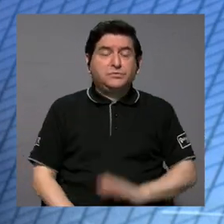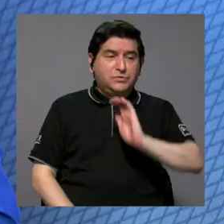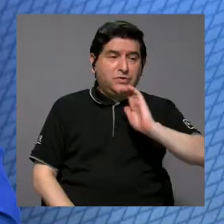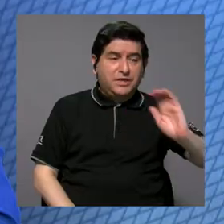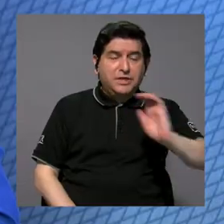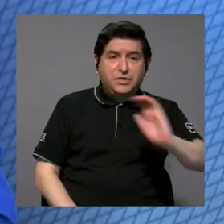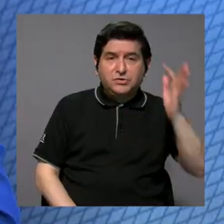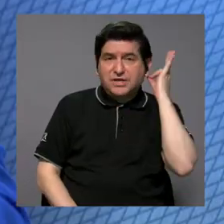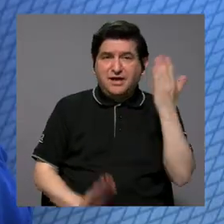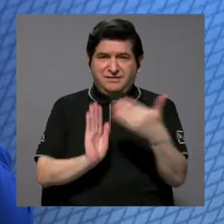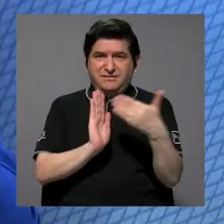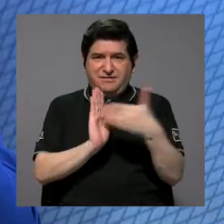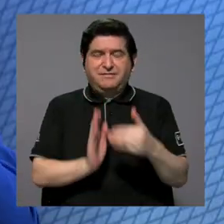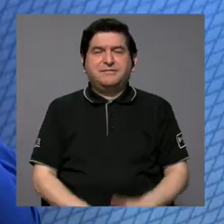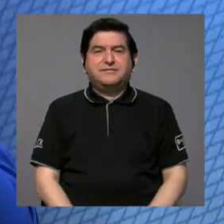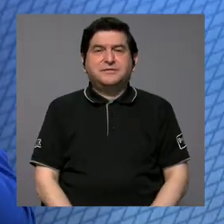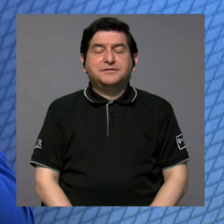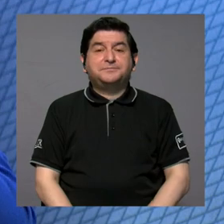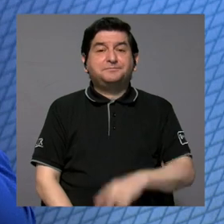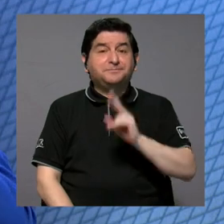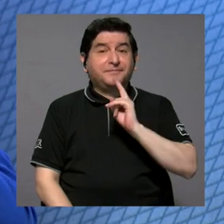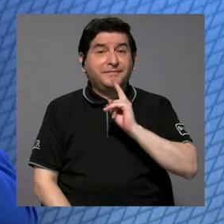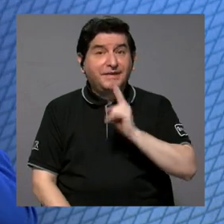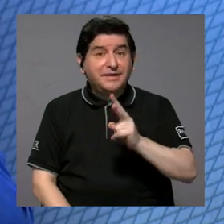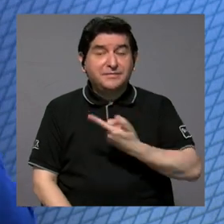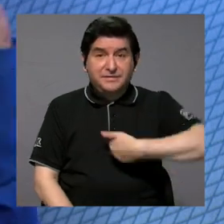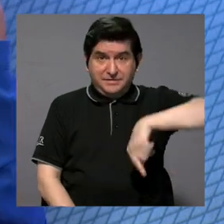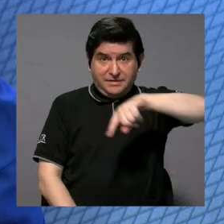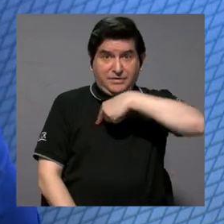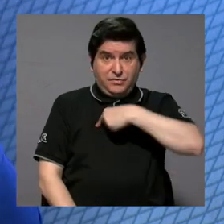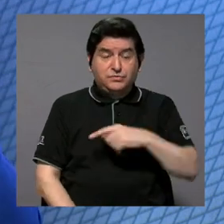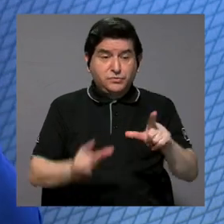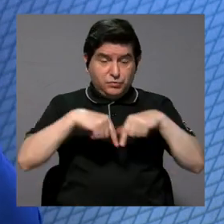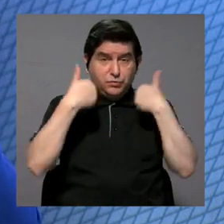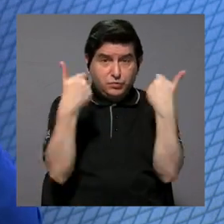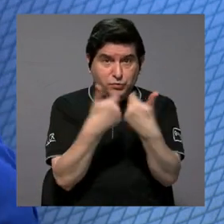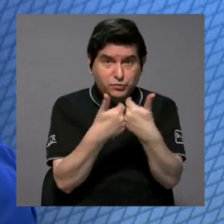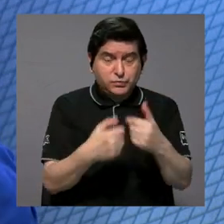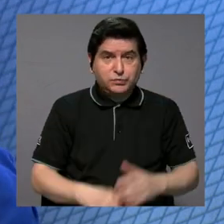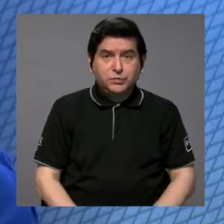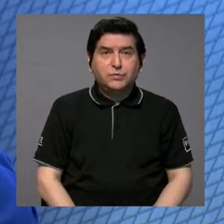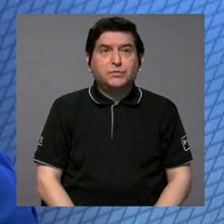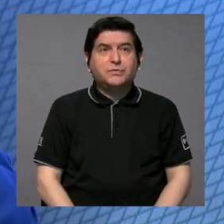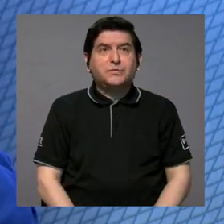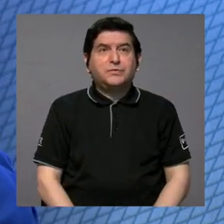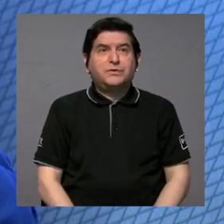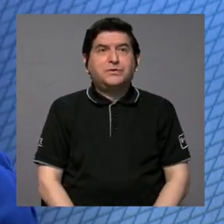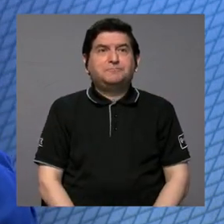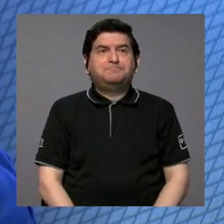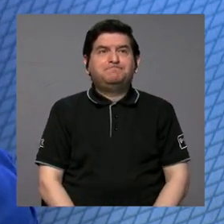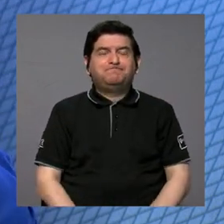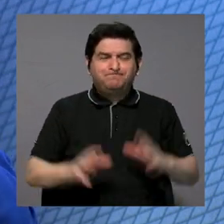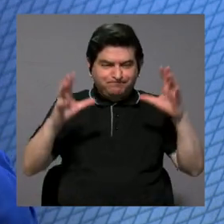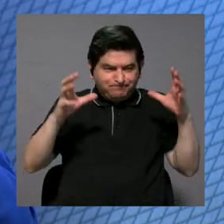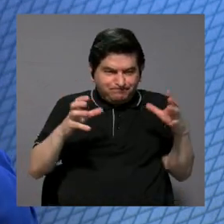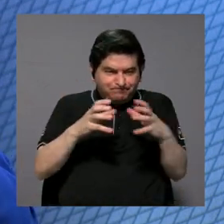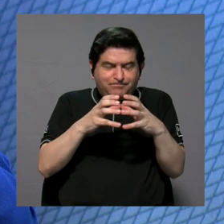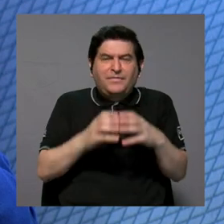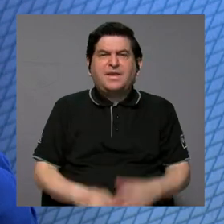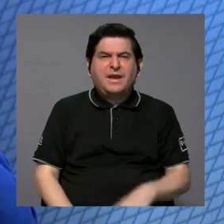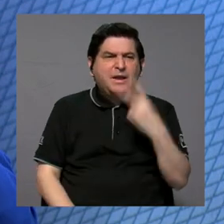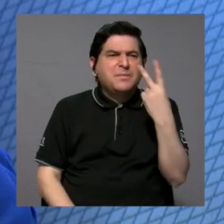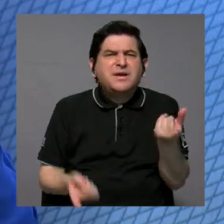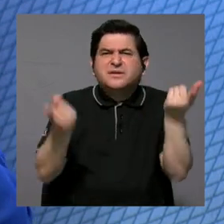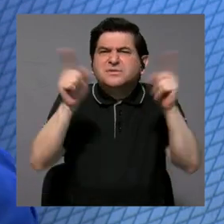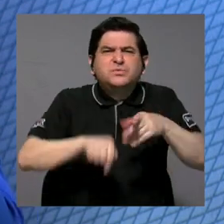niños y niñas. Yo decirte que realmente para nosotros ese grupo que se fue, vamos a ver, nosotros nos fuimos aglutinando en torno a ver qué era lo que